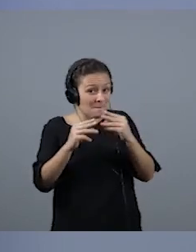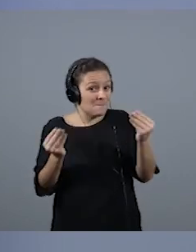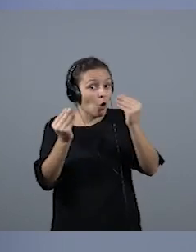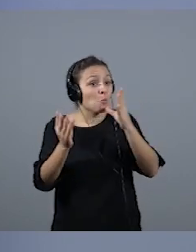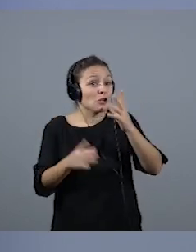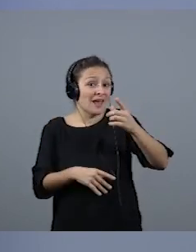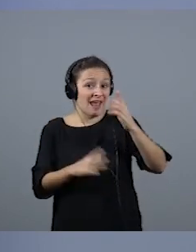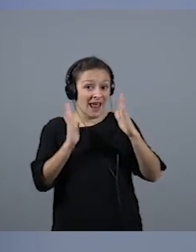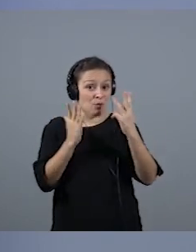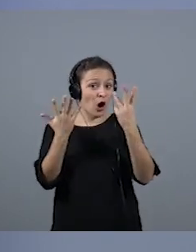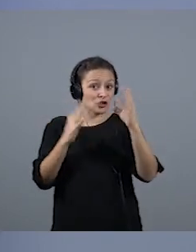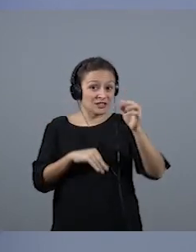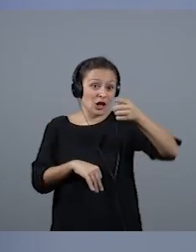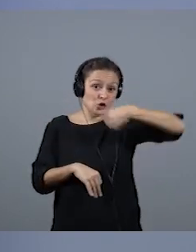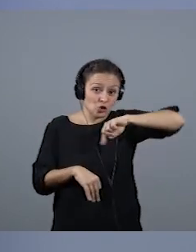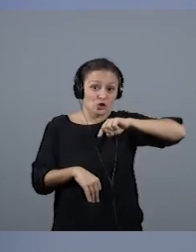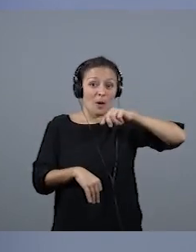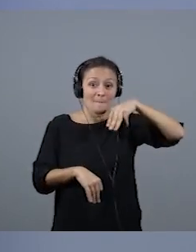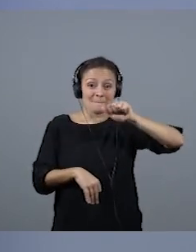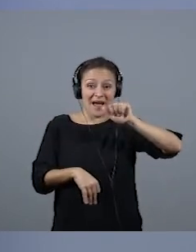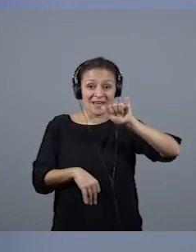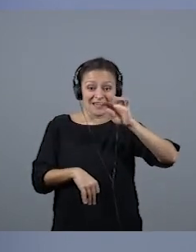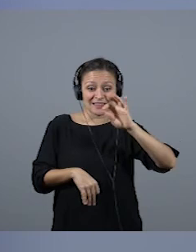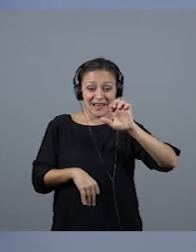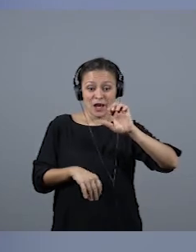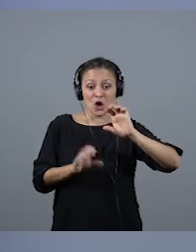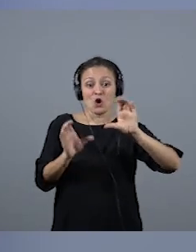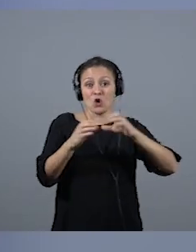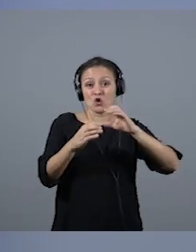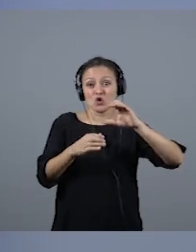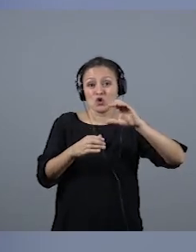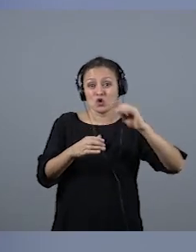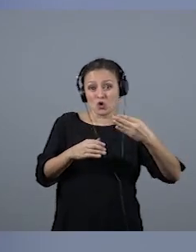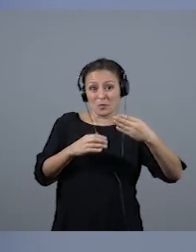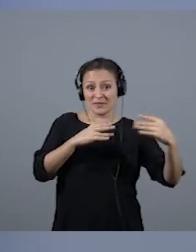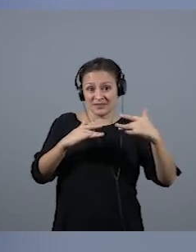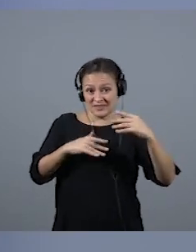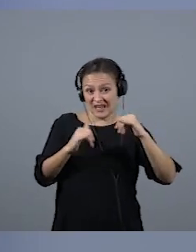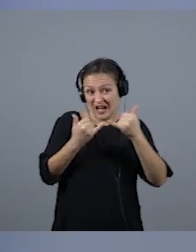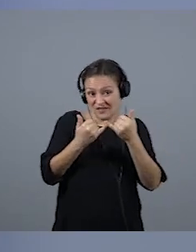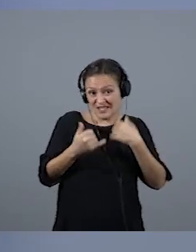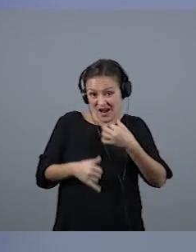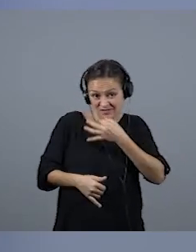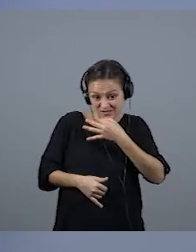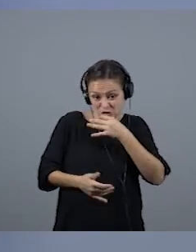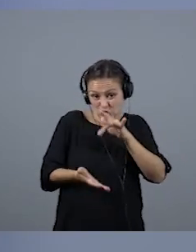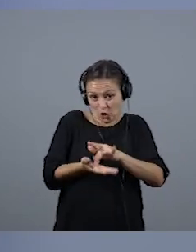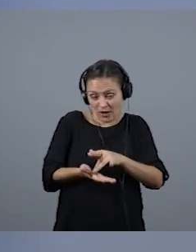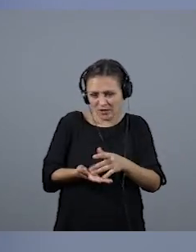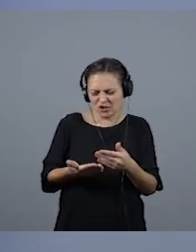narrando fútbol del Tenerife. Pero claro, yo me lo tomé y ya dije es que esto es un pitorreo. Entonces le dije es normal,